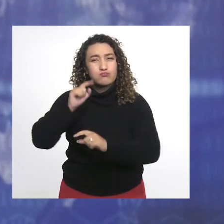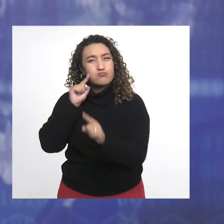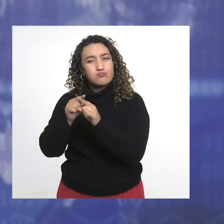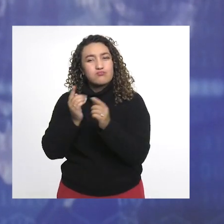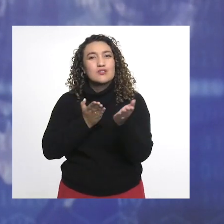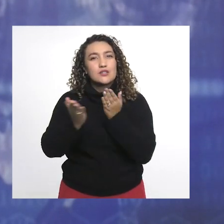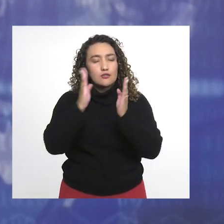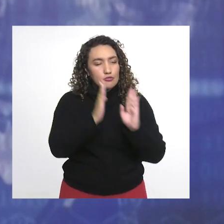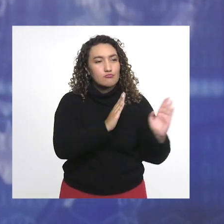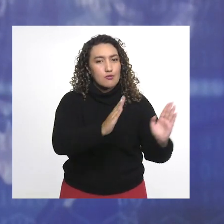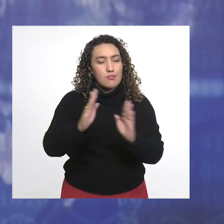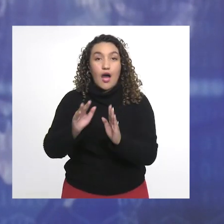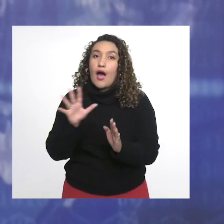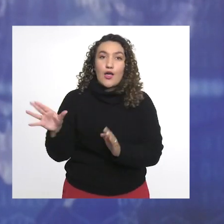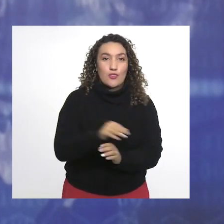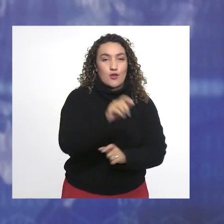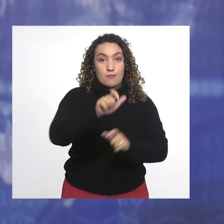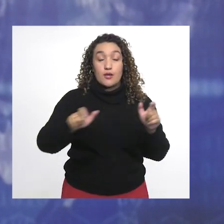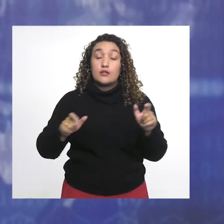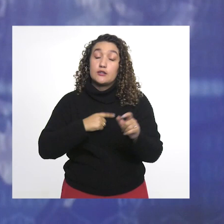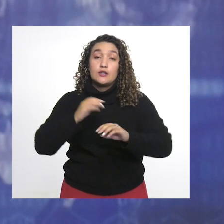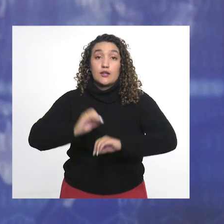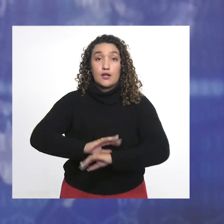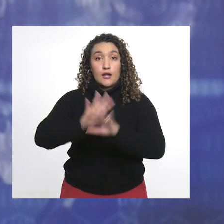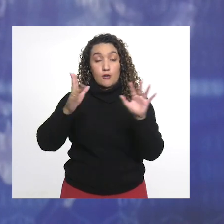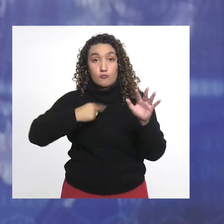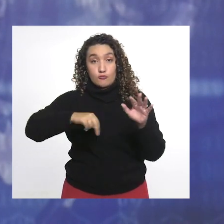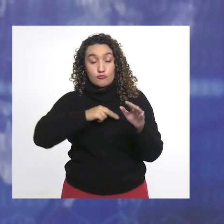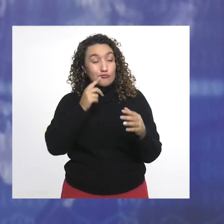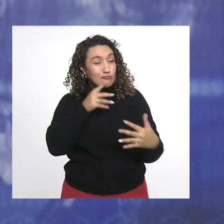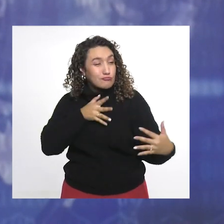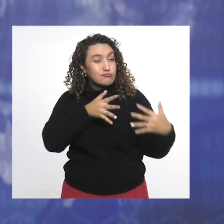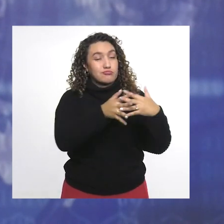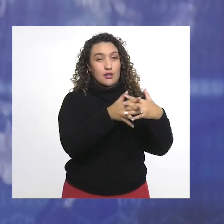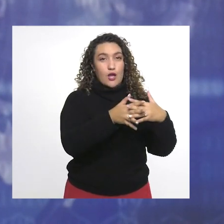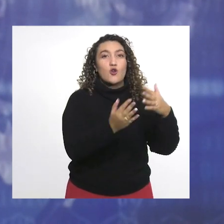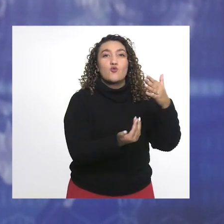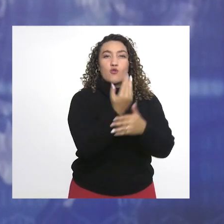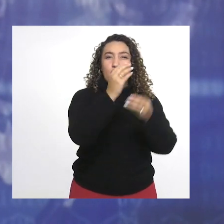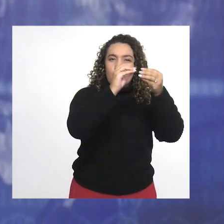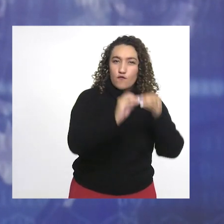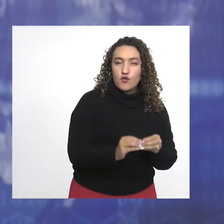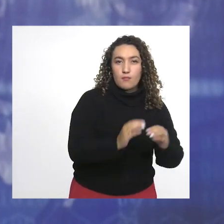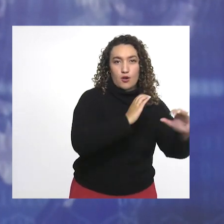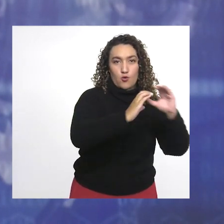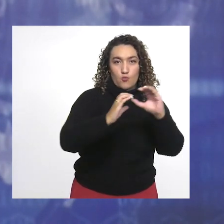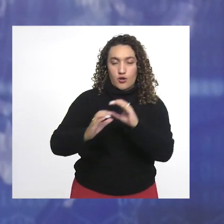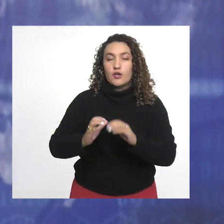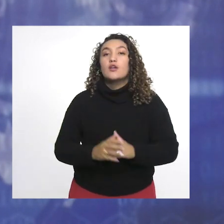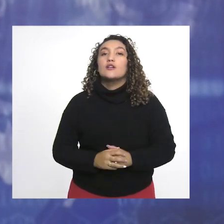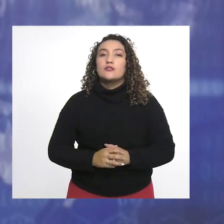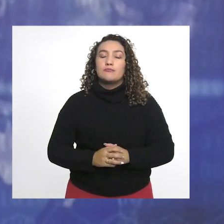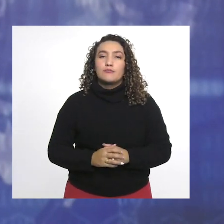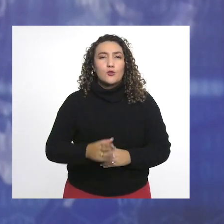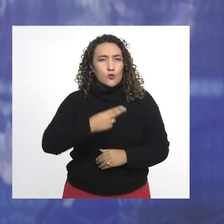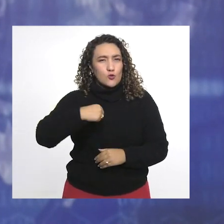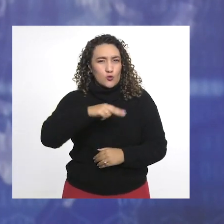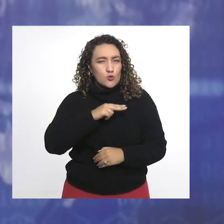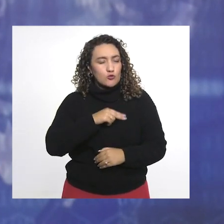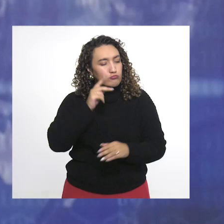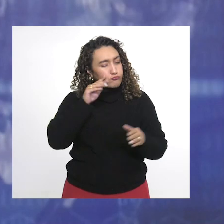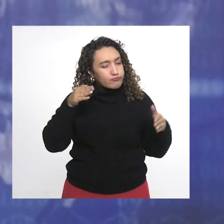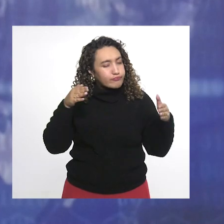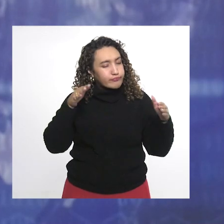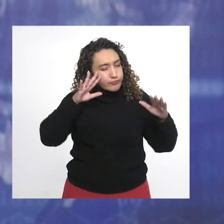servicio a todos nuestros usuarios. Y eso incluye, por supuesto, adaptarnos a las nuevas formas de comunicación. Por eso hemos optado por